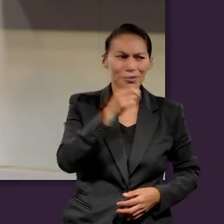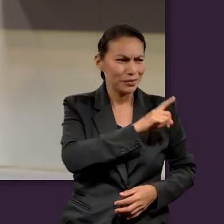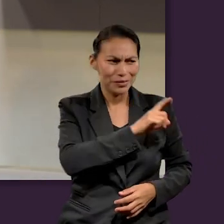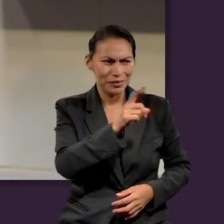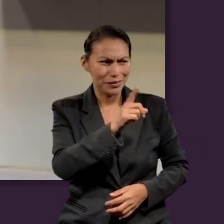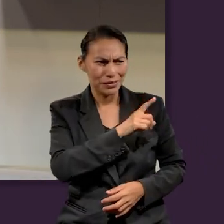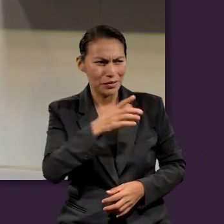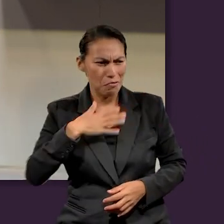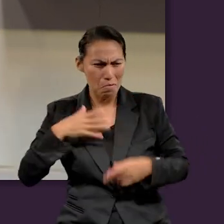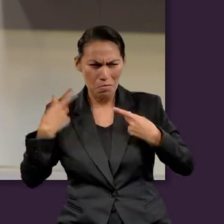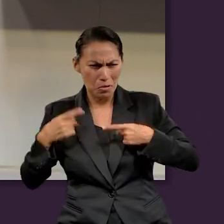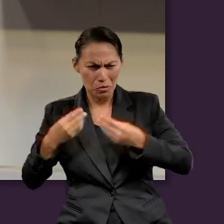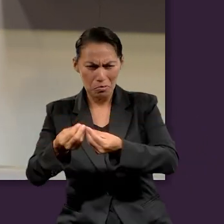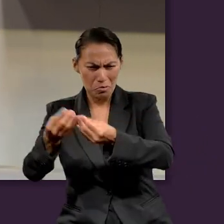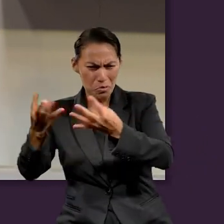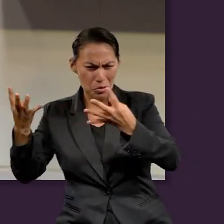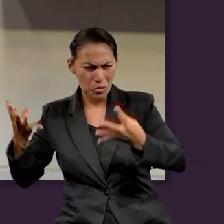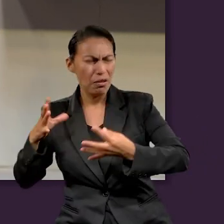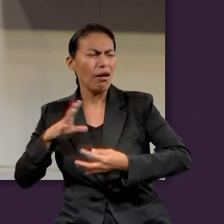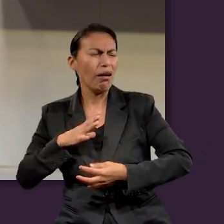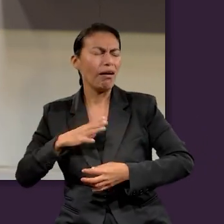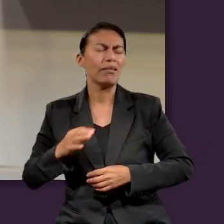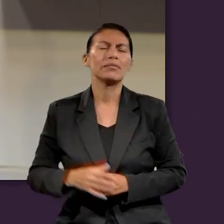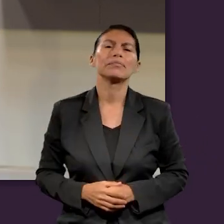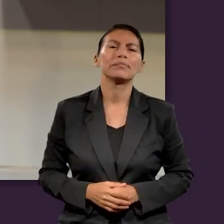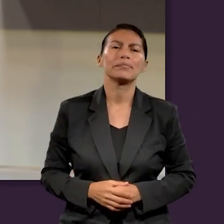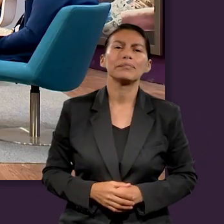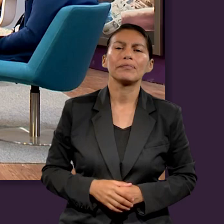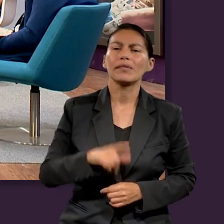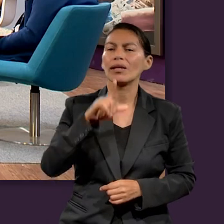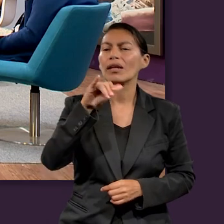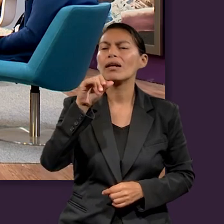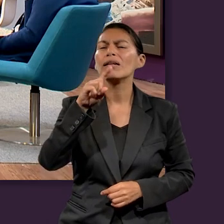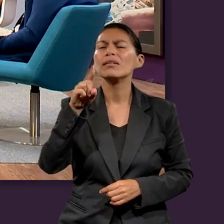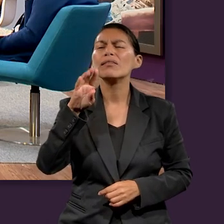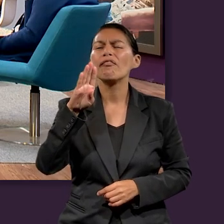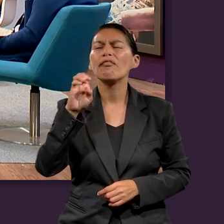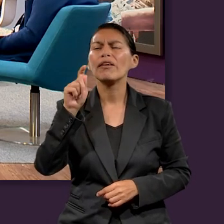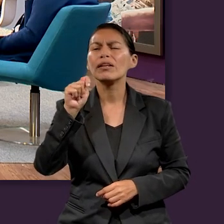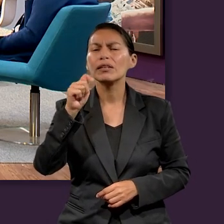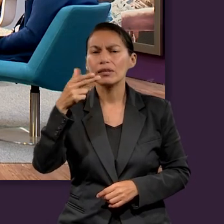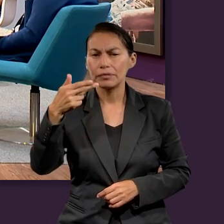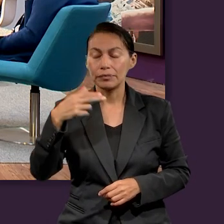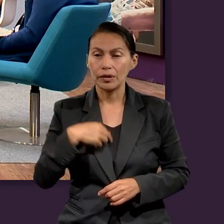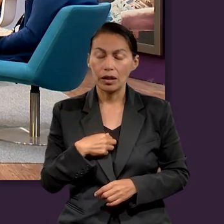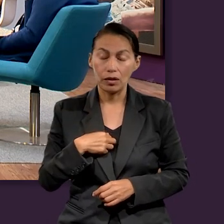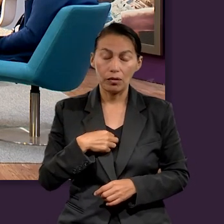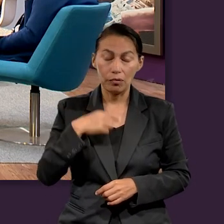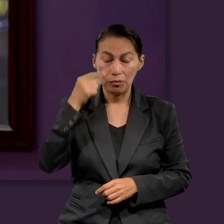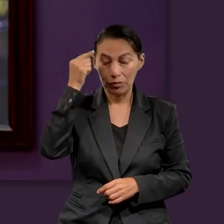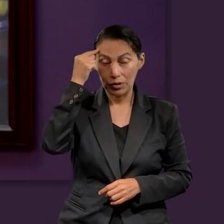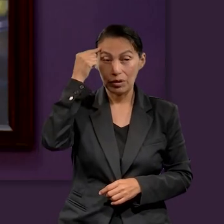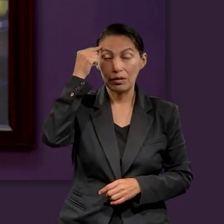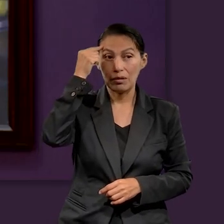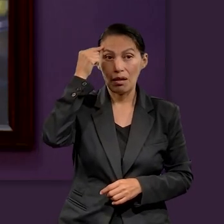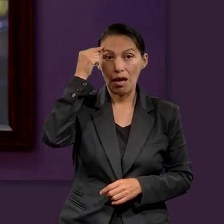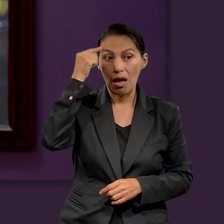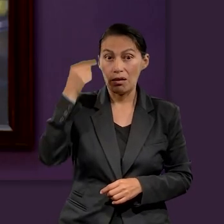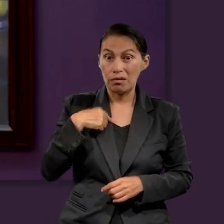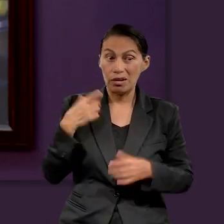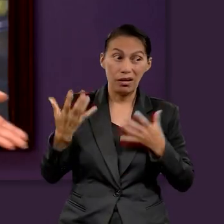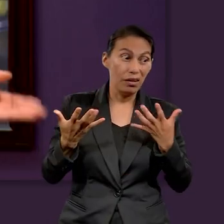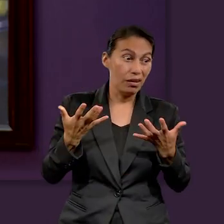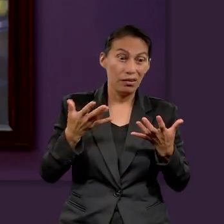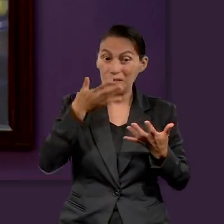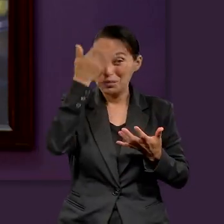tengo un pueblo. Así es. ¿Verdad? Así que gracias por ese punto. Lisbeth. Un pensamiento con el que me quedo es que el que cuando no